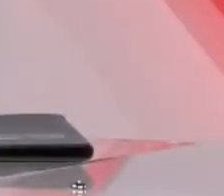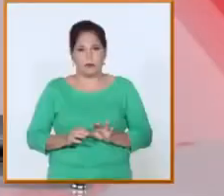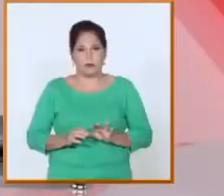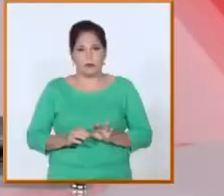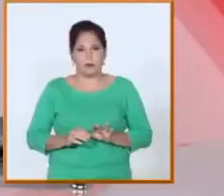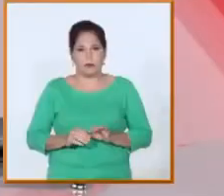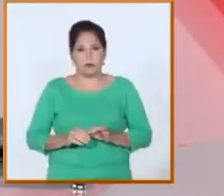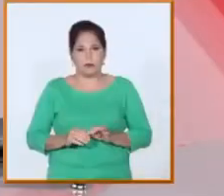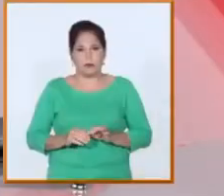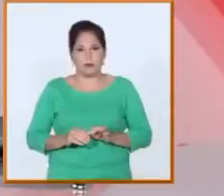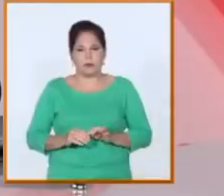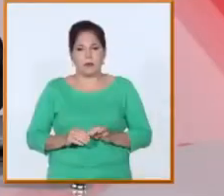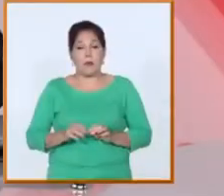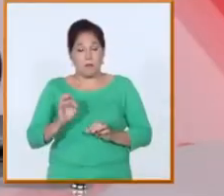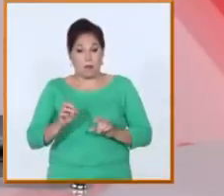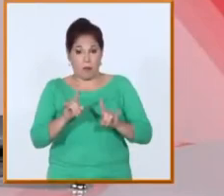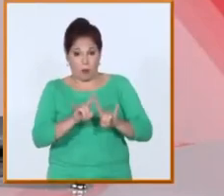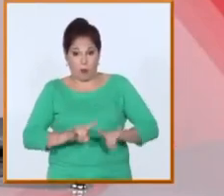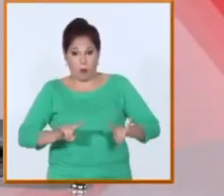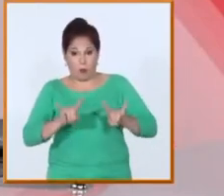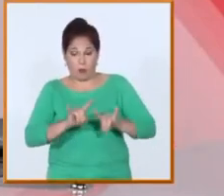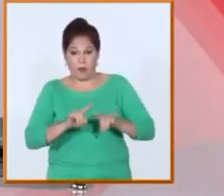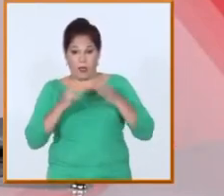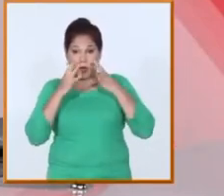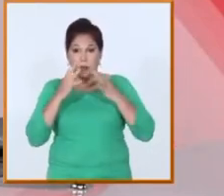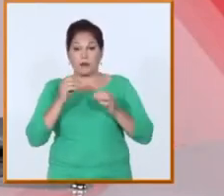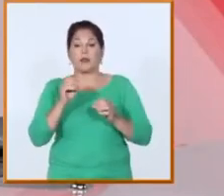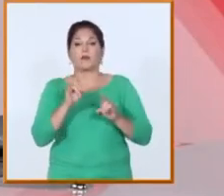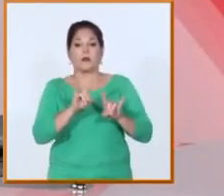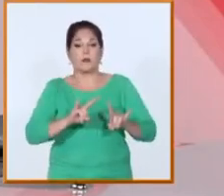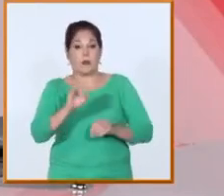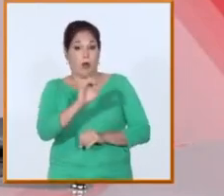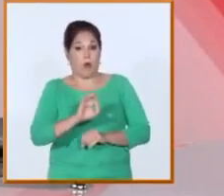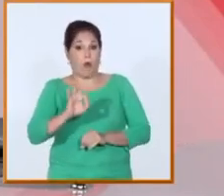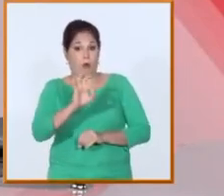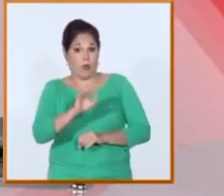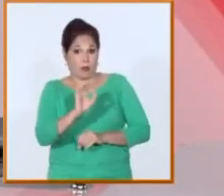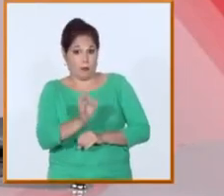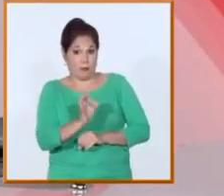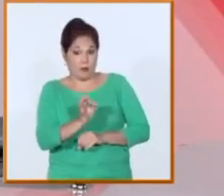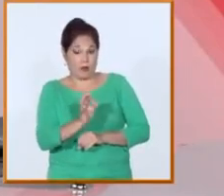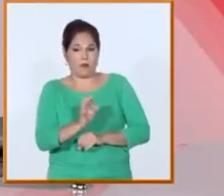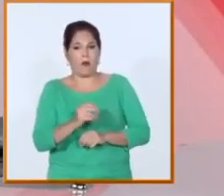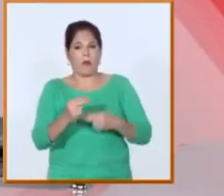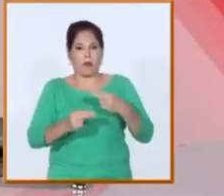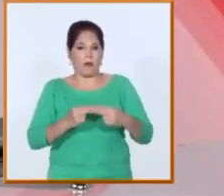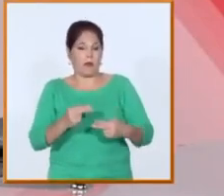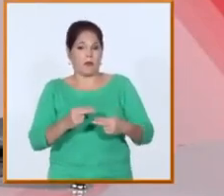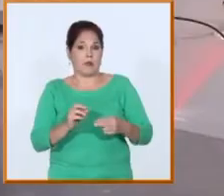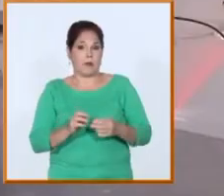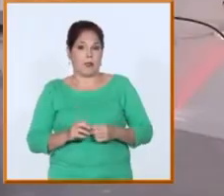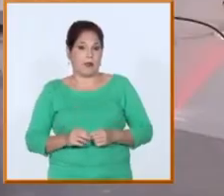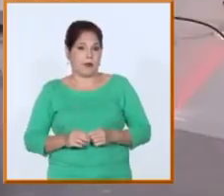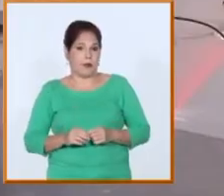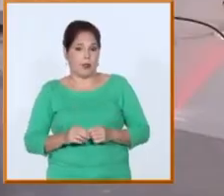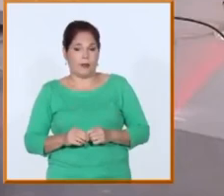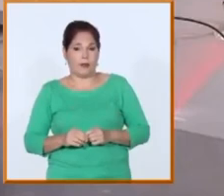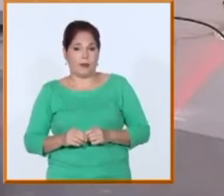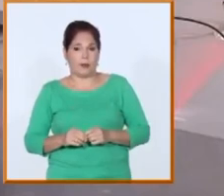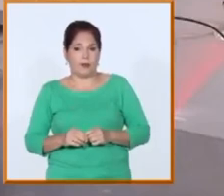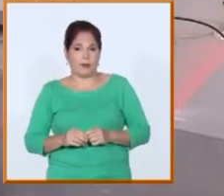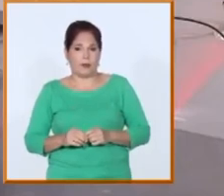Bueno, una de nuestras universidades históricas de las más grandes y también de las que más profesionales ha aportado a lo largo de su historia a este